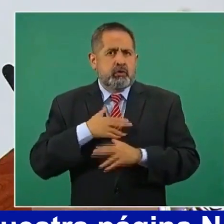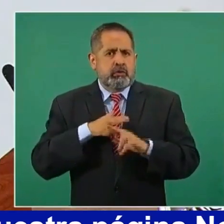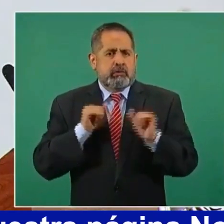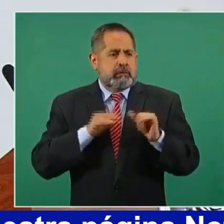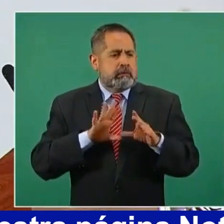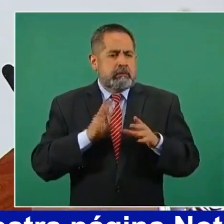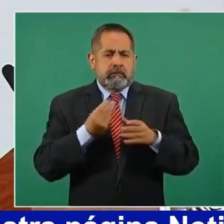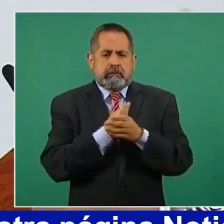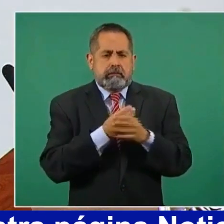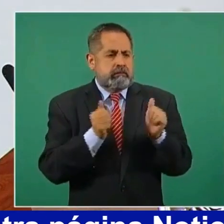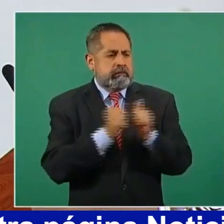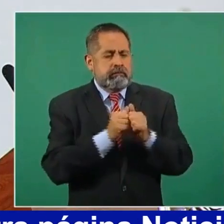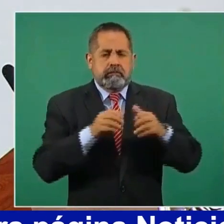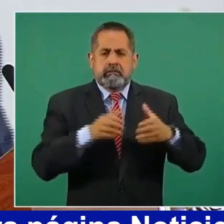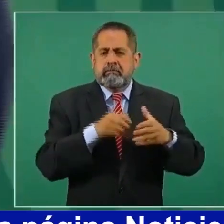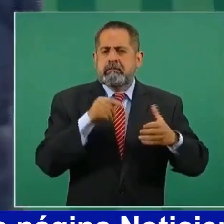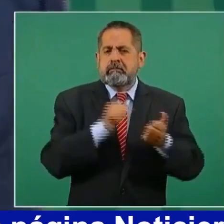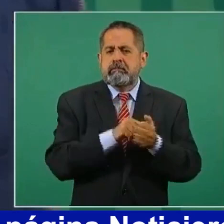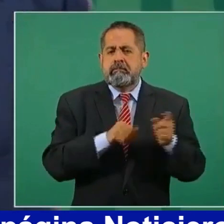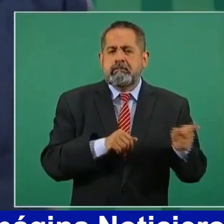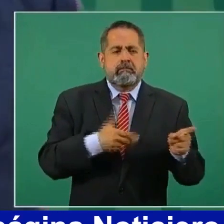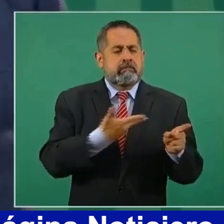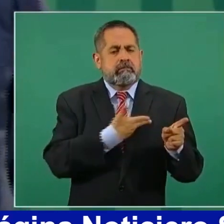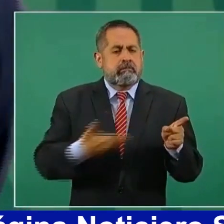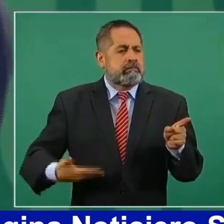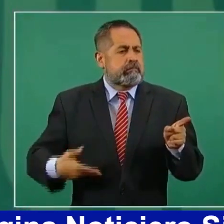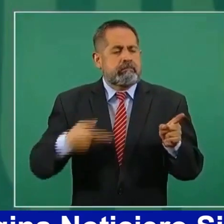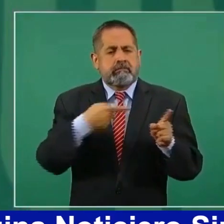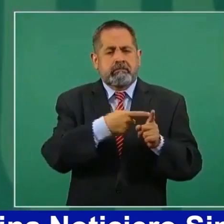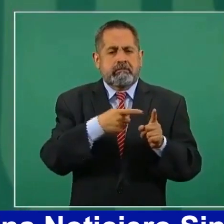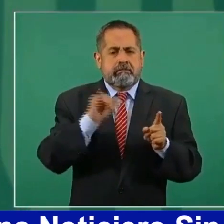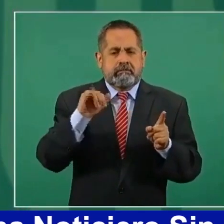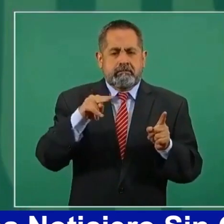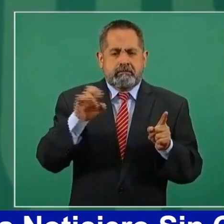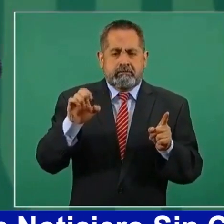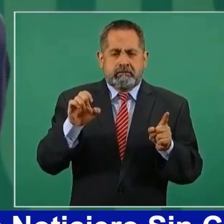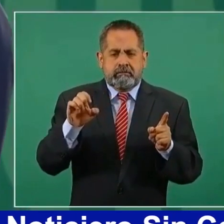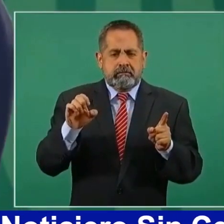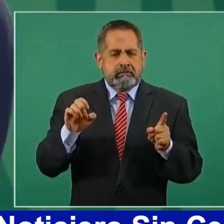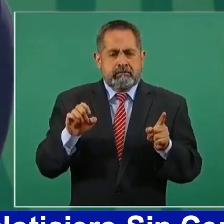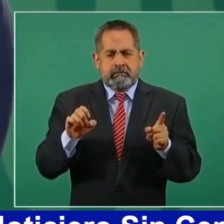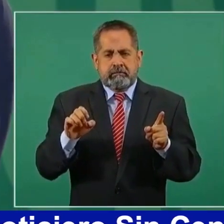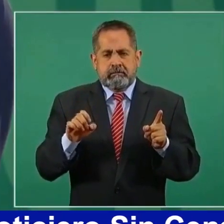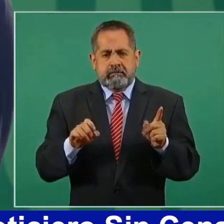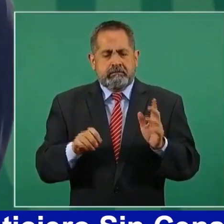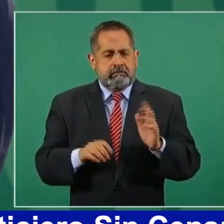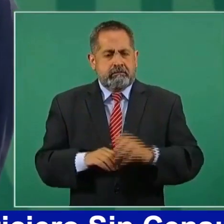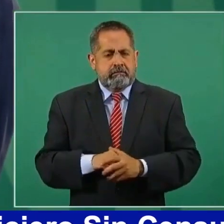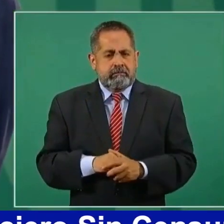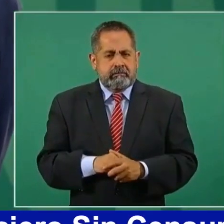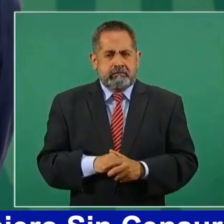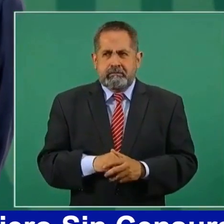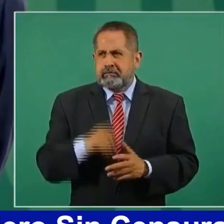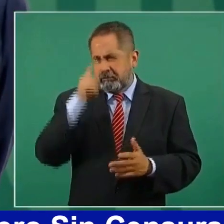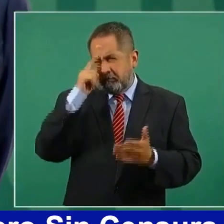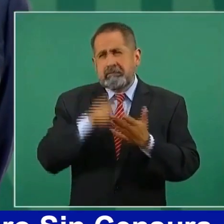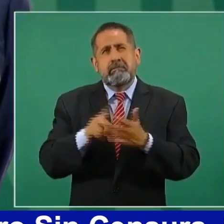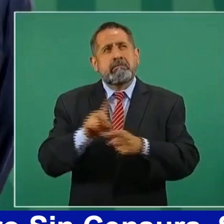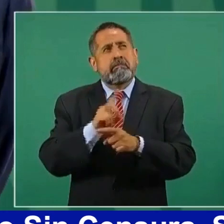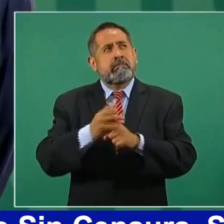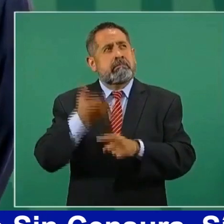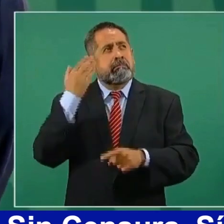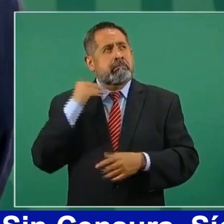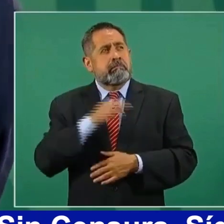el presidente del INE, pues yo creo que desde hace